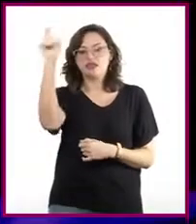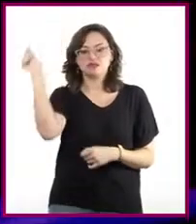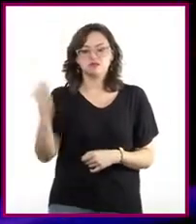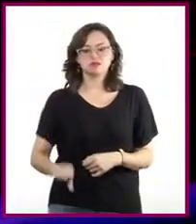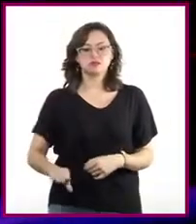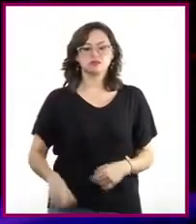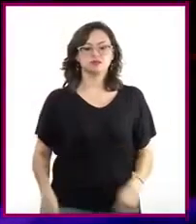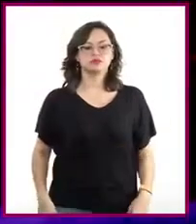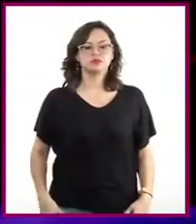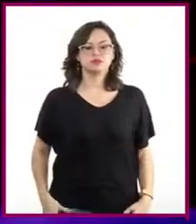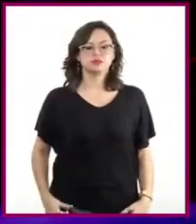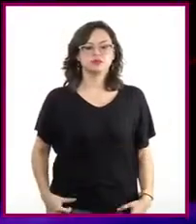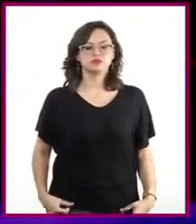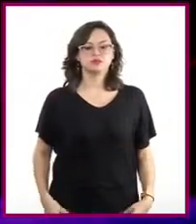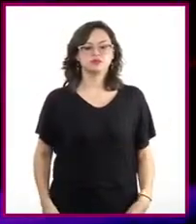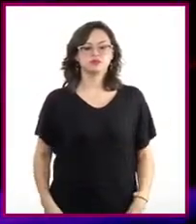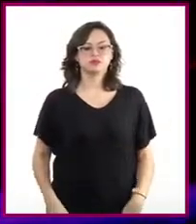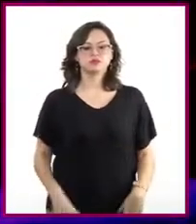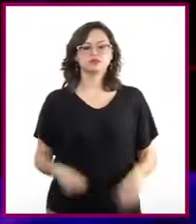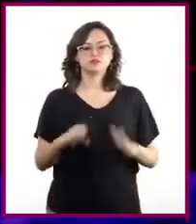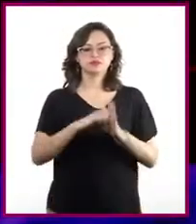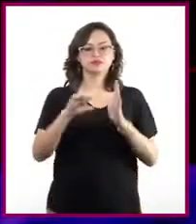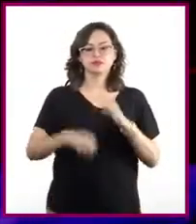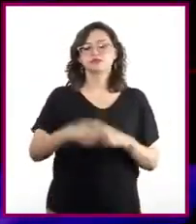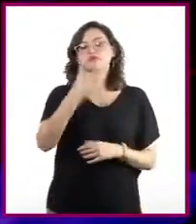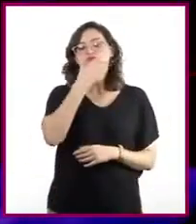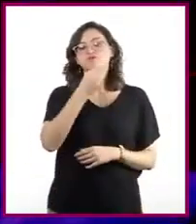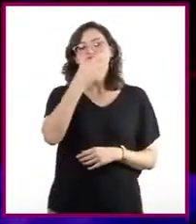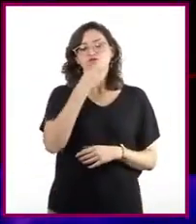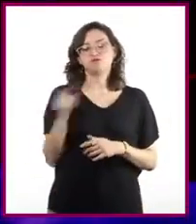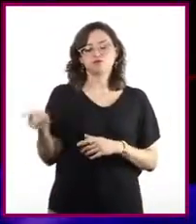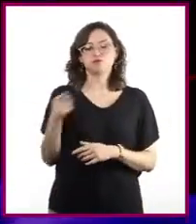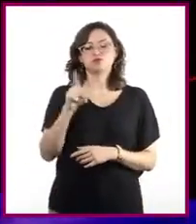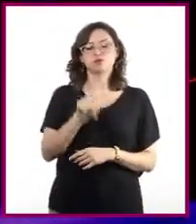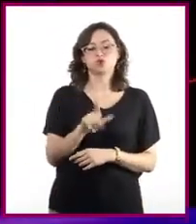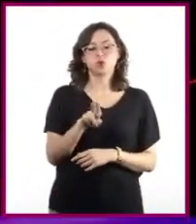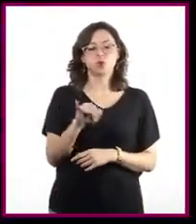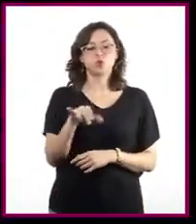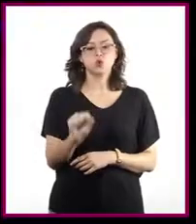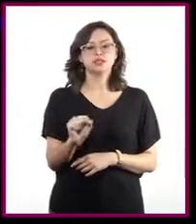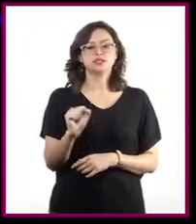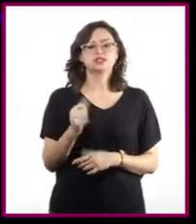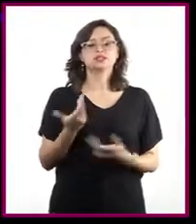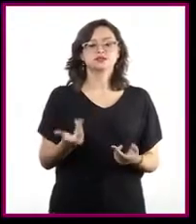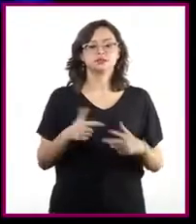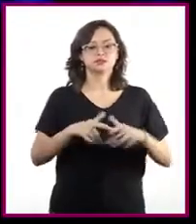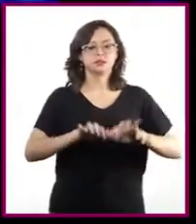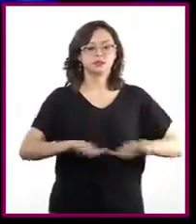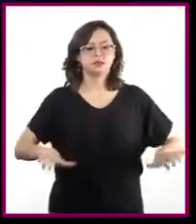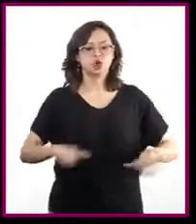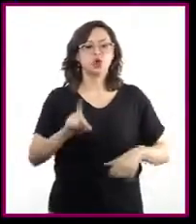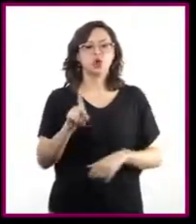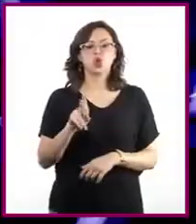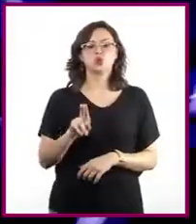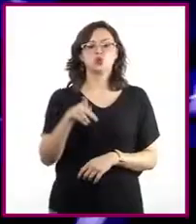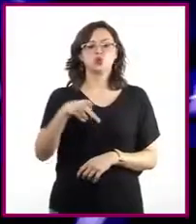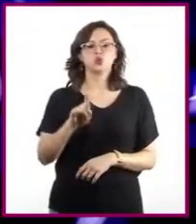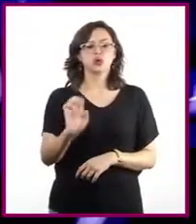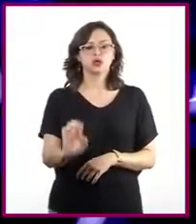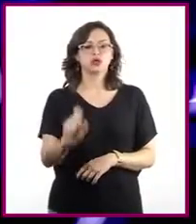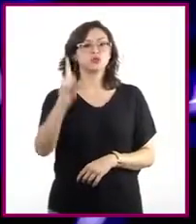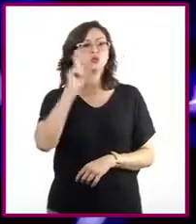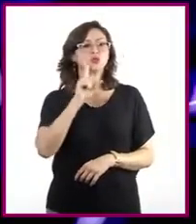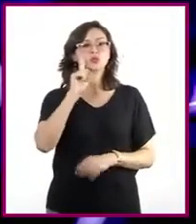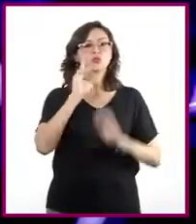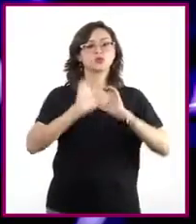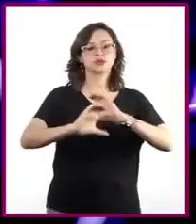Grandes ejemplos de música de jazz son el trompetista Louis Armstrong, el pianista Duke Ellington y